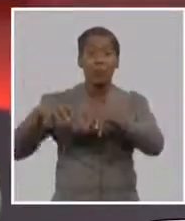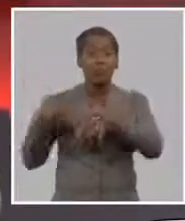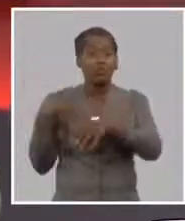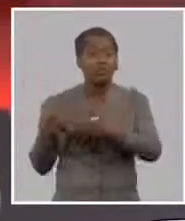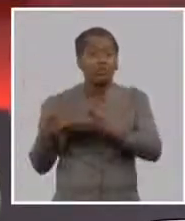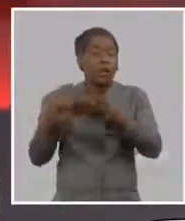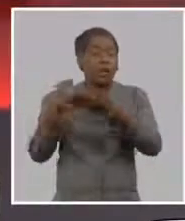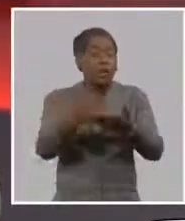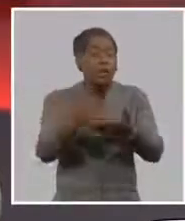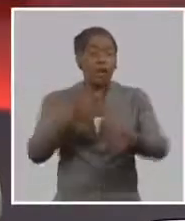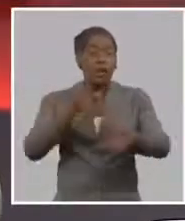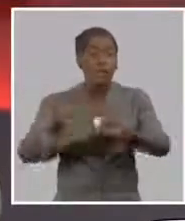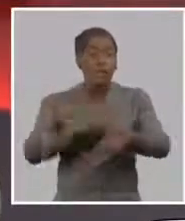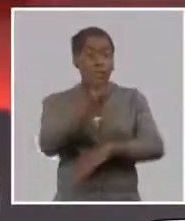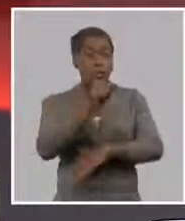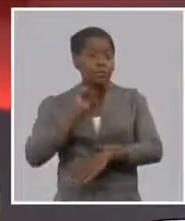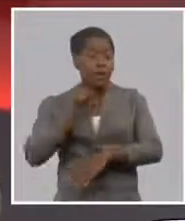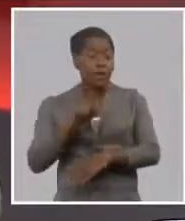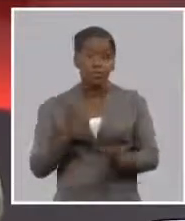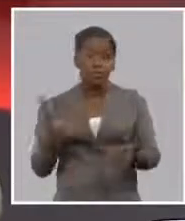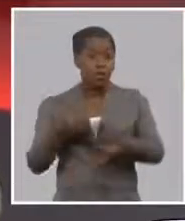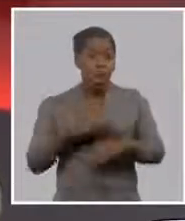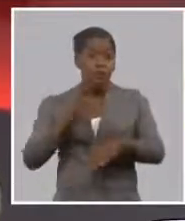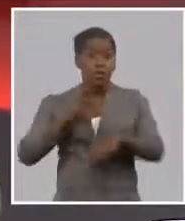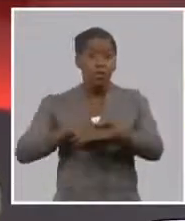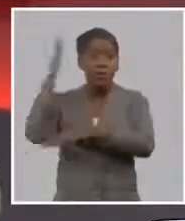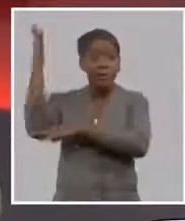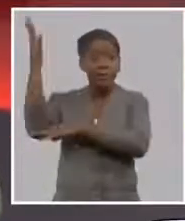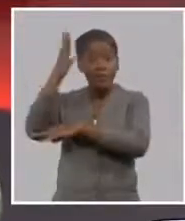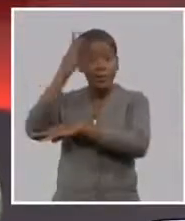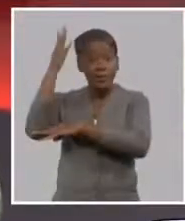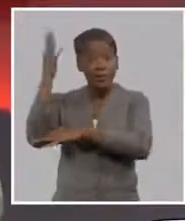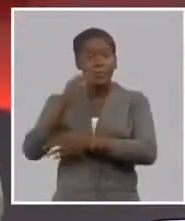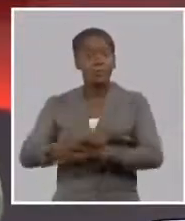lluvias intensas fuertes vientos granizo